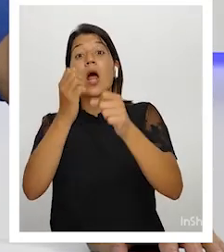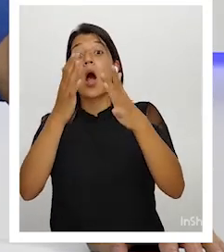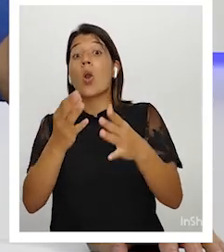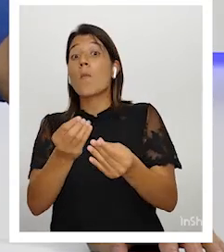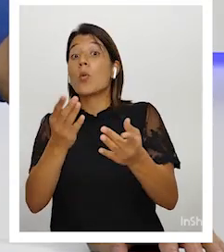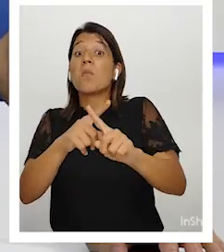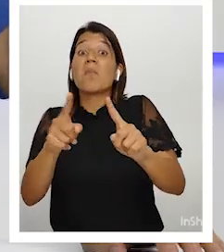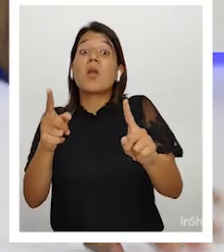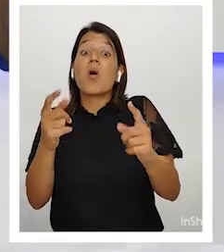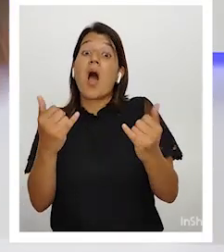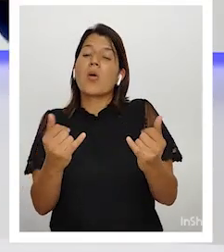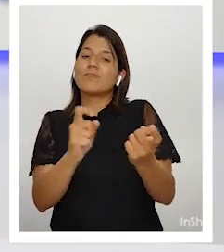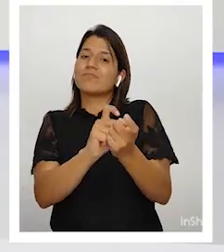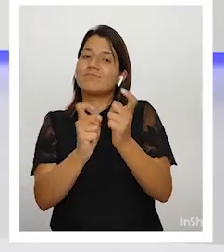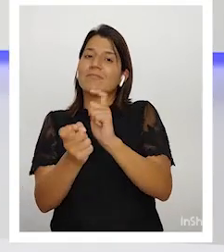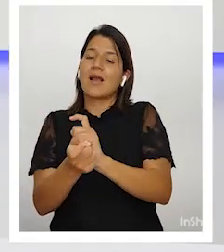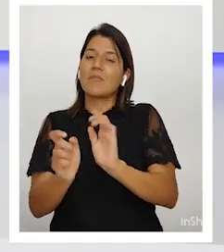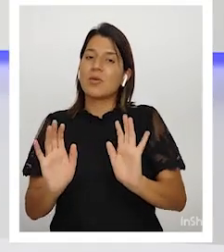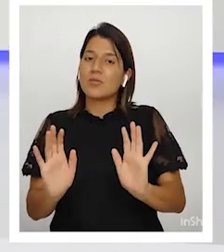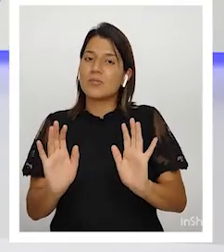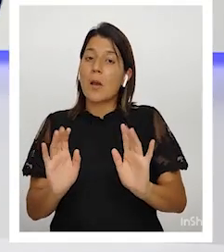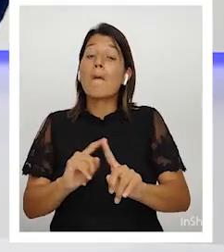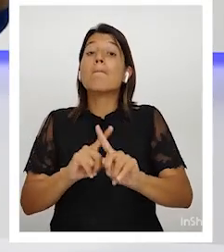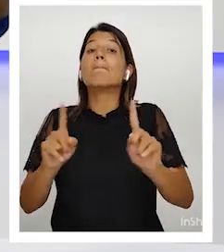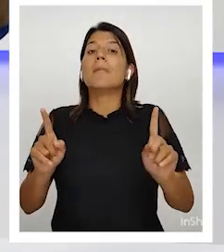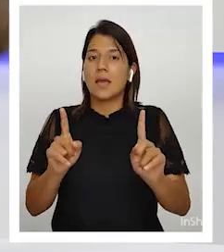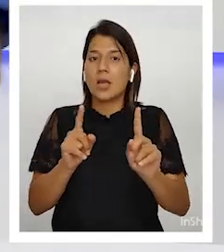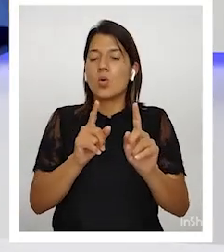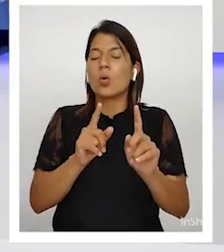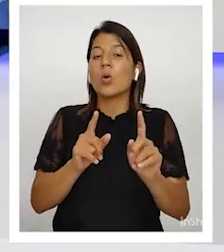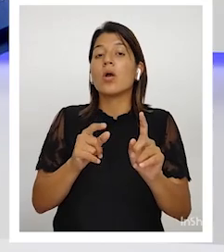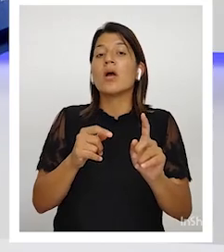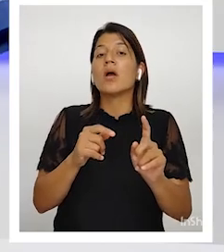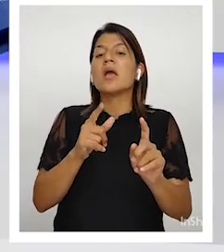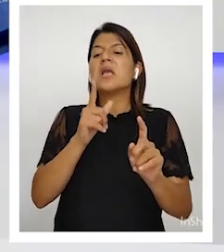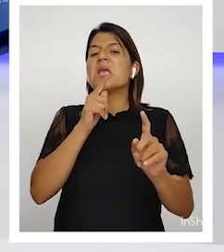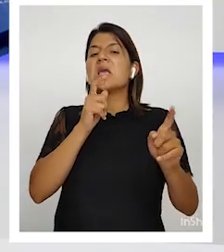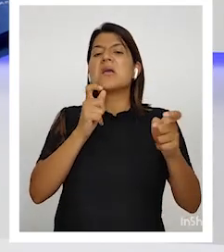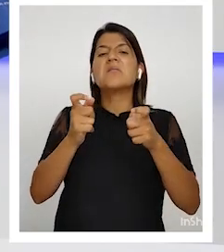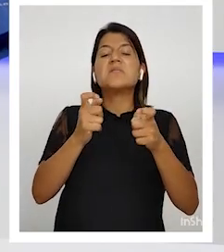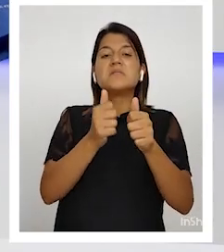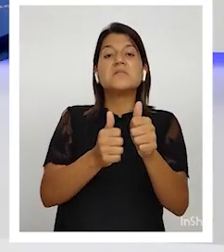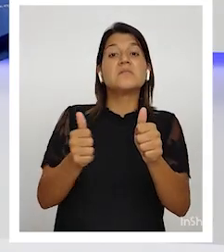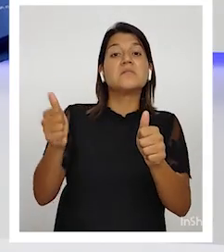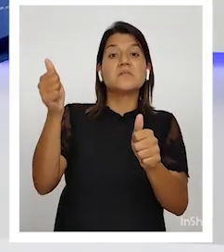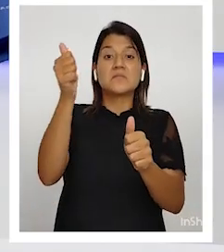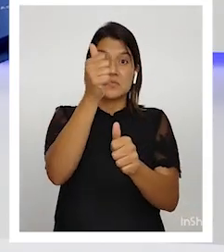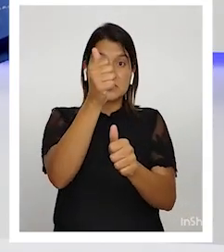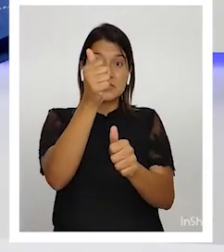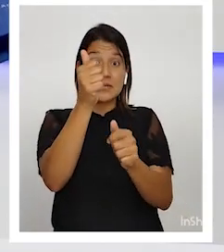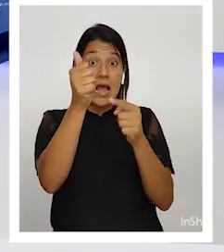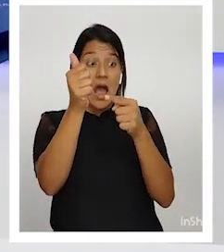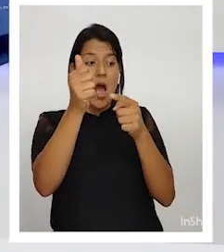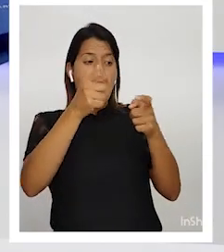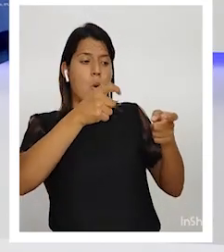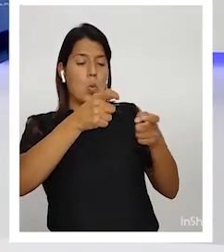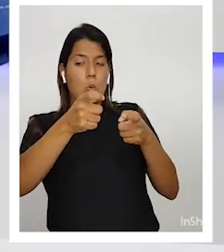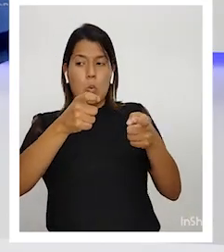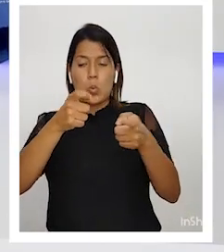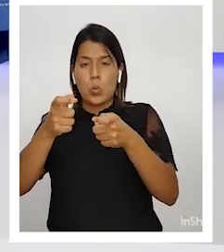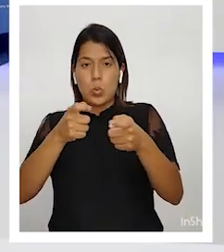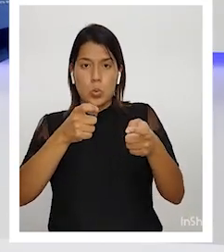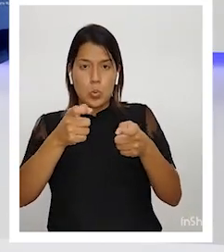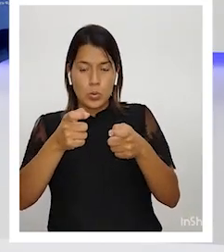Pero había gente arriba dirigiendo las empresas públicas hacia